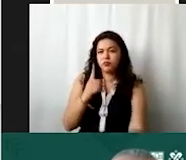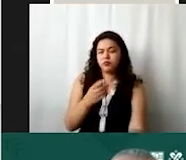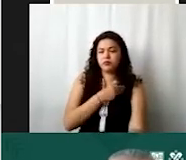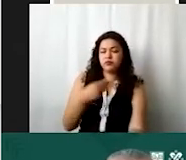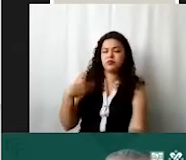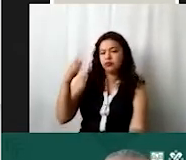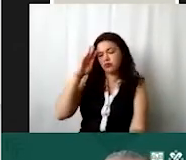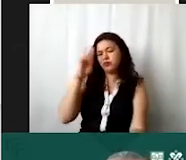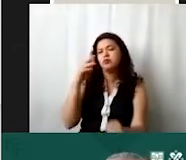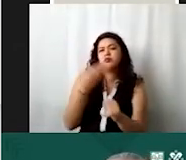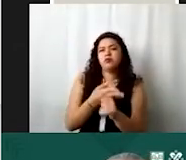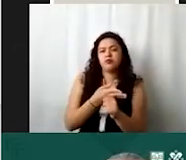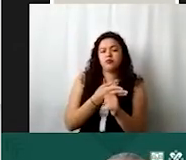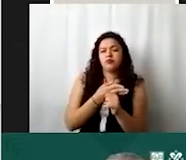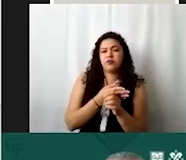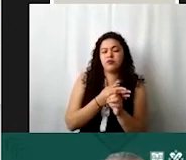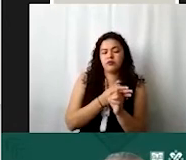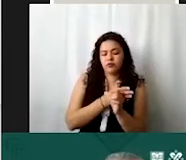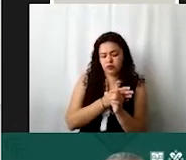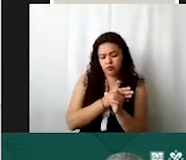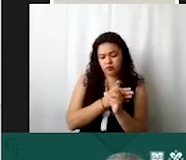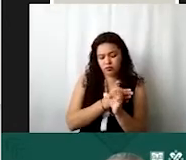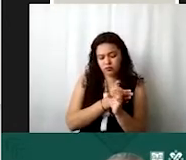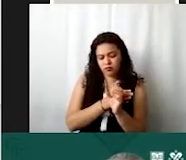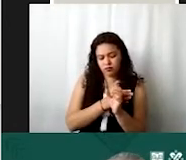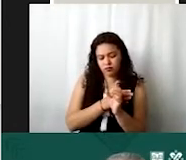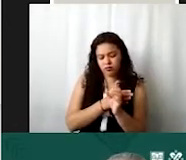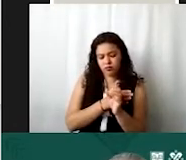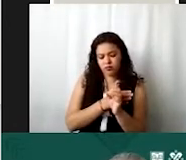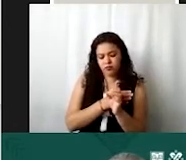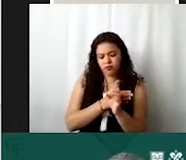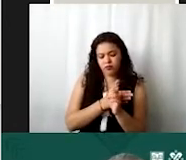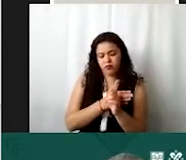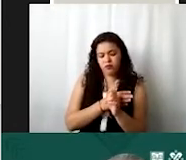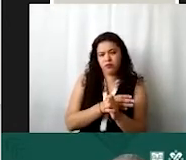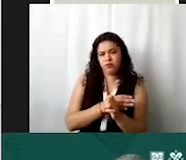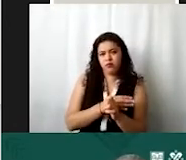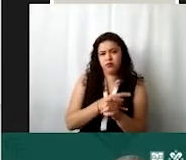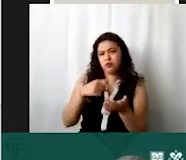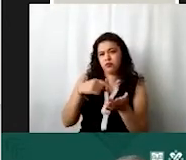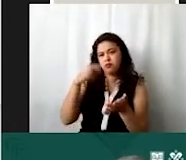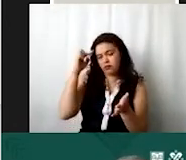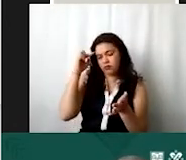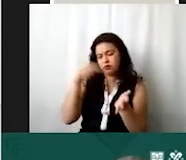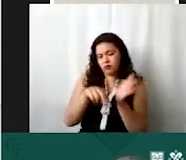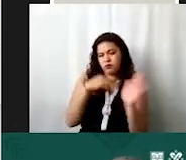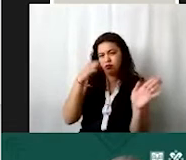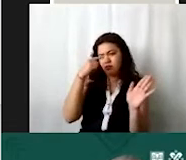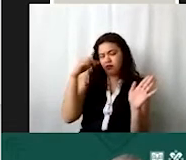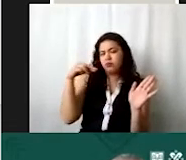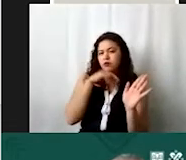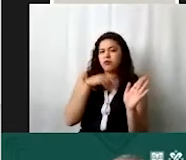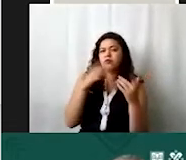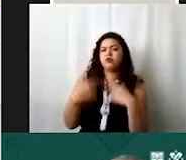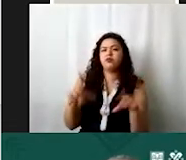algún miembro del órgano colegiado que pueda firmar sin mayor problema este es el acta virtual